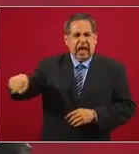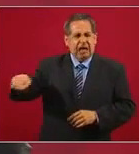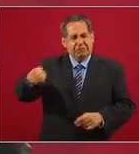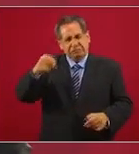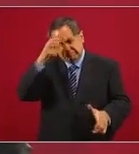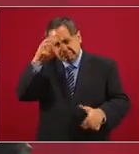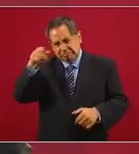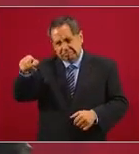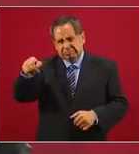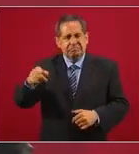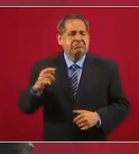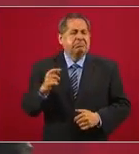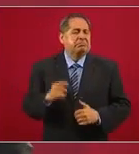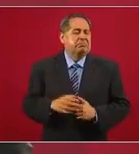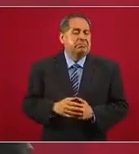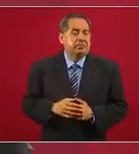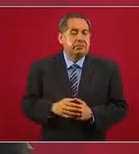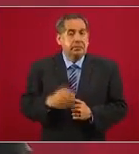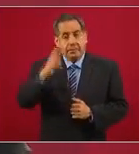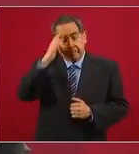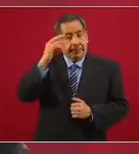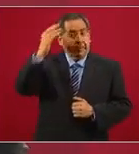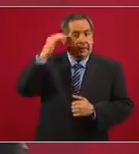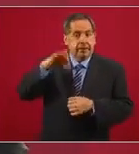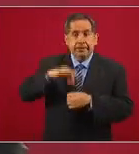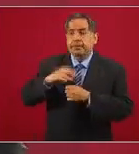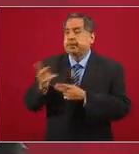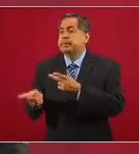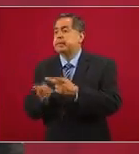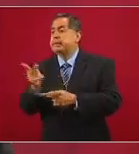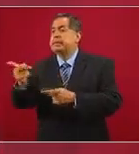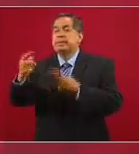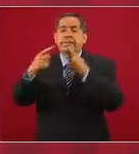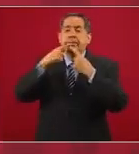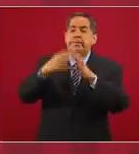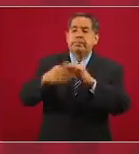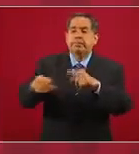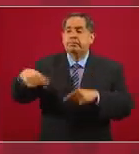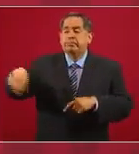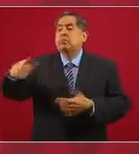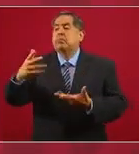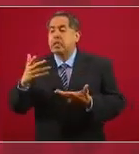En la consulta, la gente dijo, no.